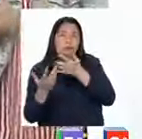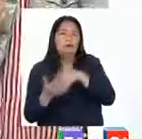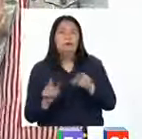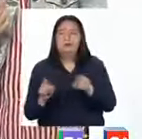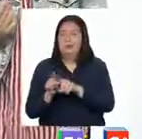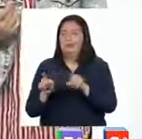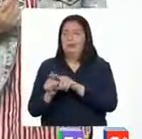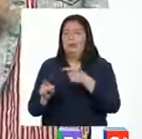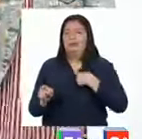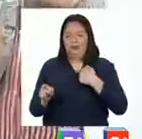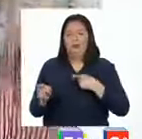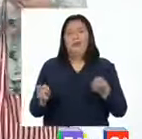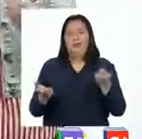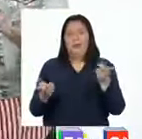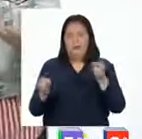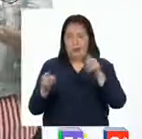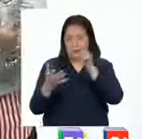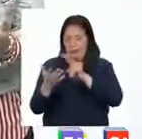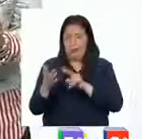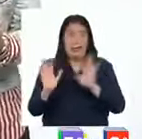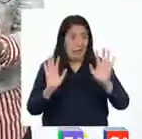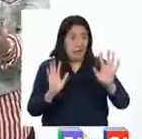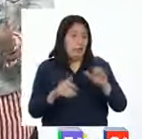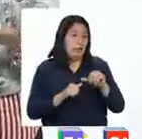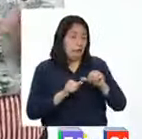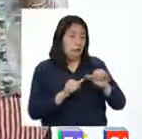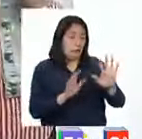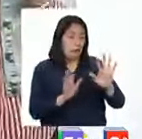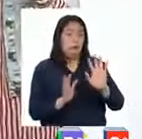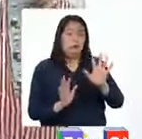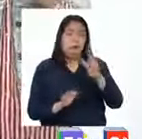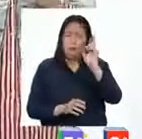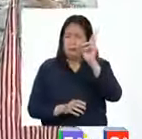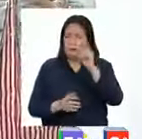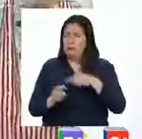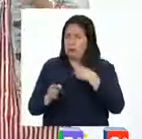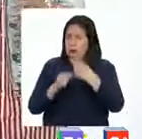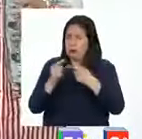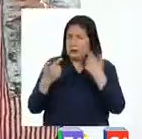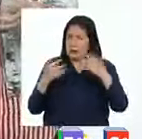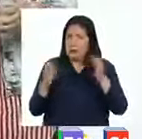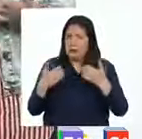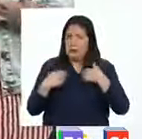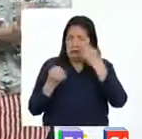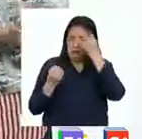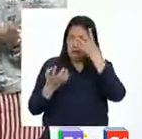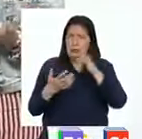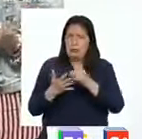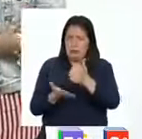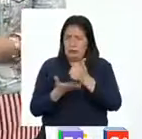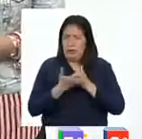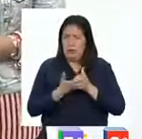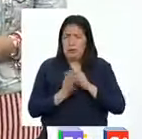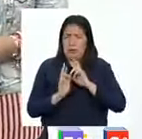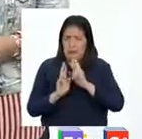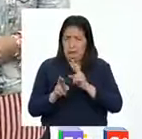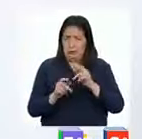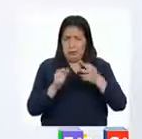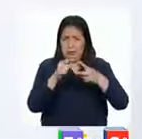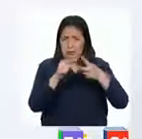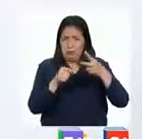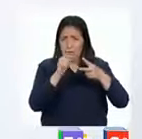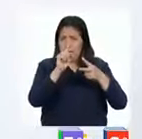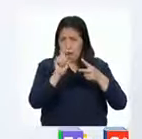haré lo mismo durante mi lectura. Antes de continuar, profesora, ¿podría contarnos si ya tenemos información que nos ayude a responder nuestras